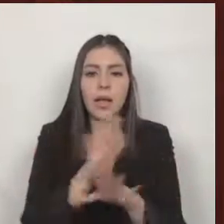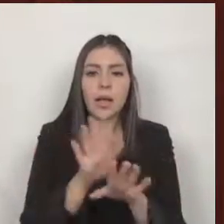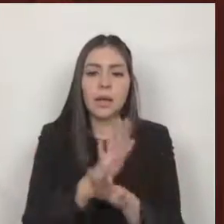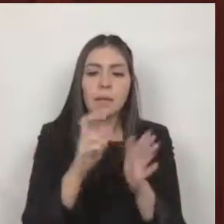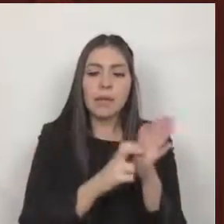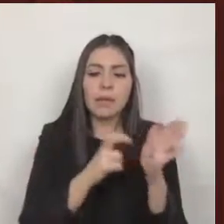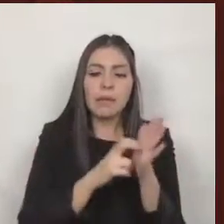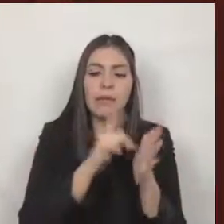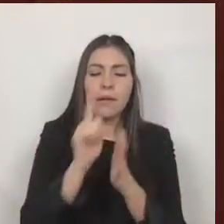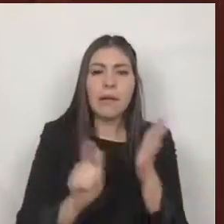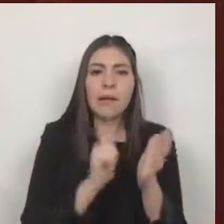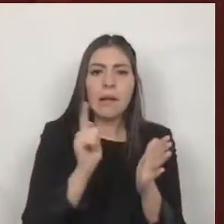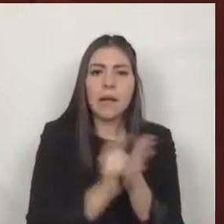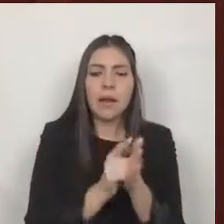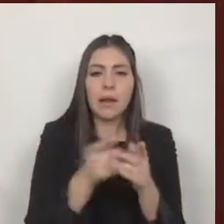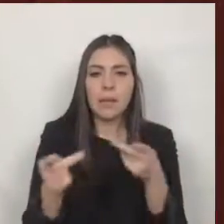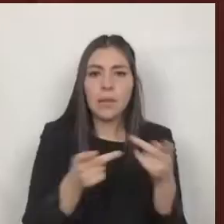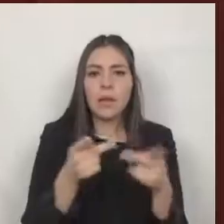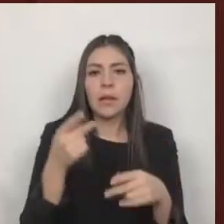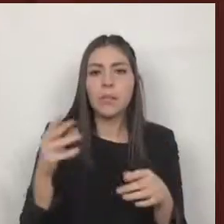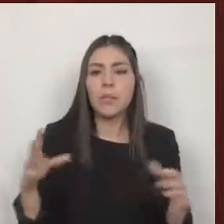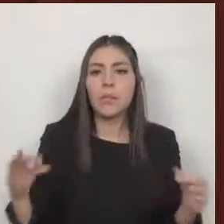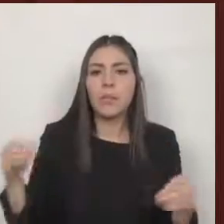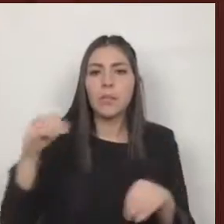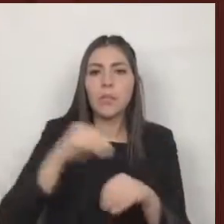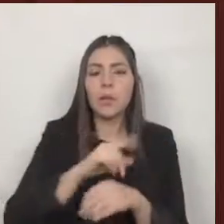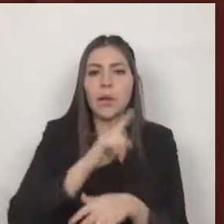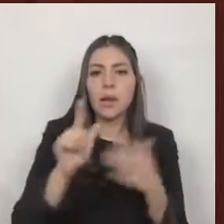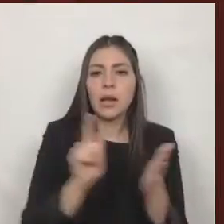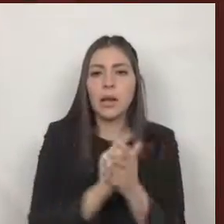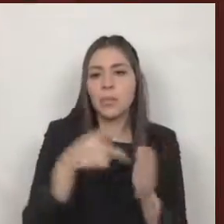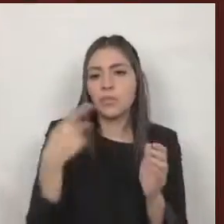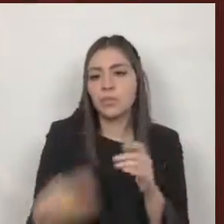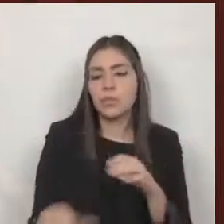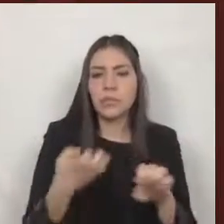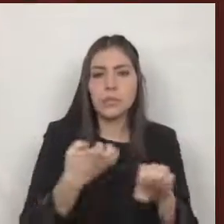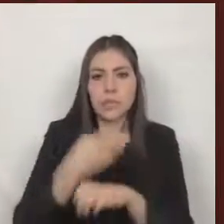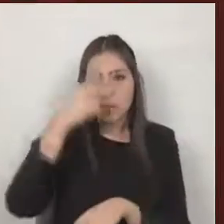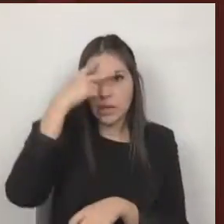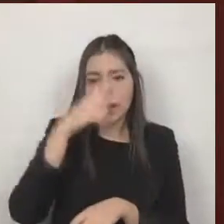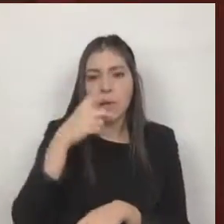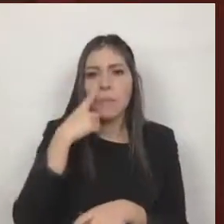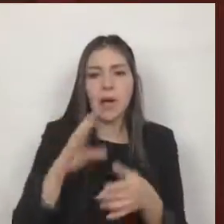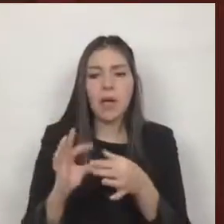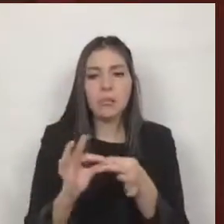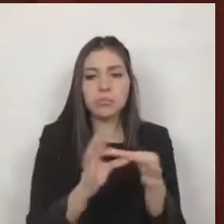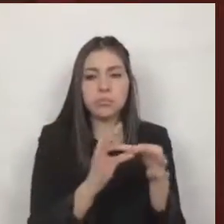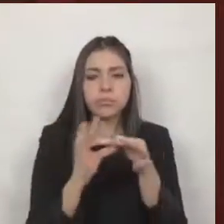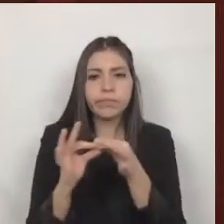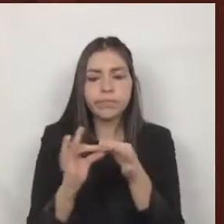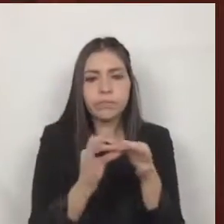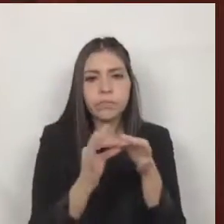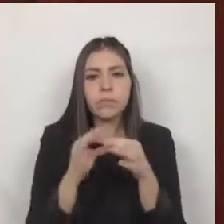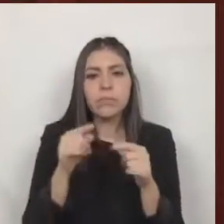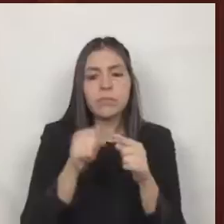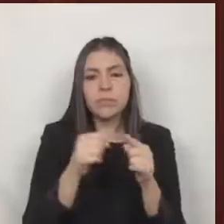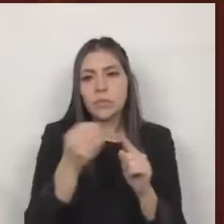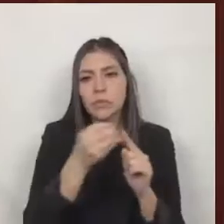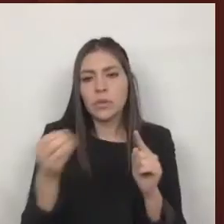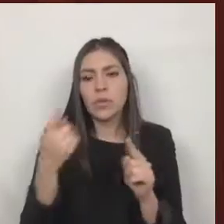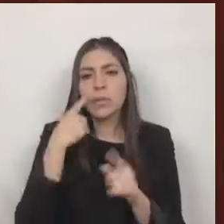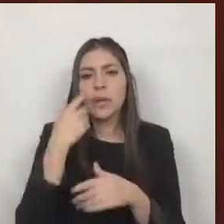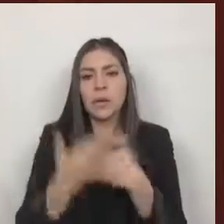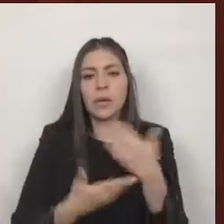orgánica municipal del estado de méxico lo anterior con la finalidad de armonizar dichos ordenamientos con la expedición de la